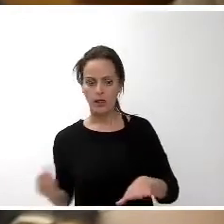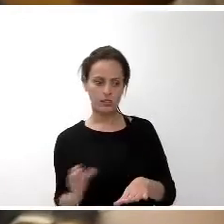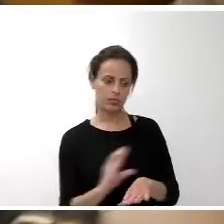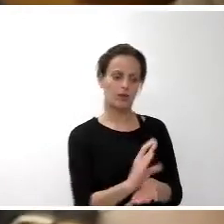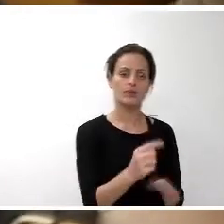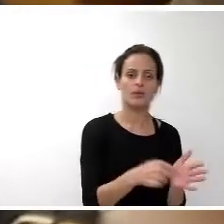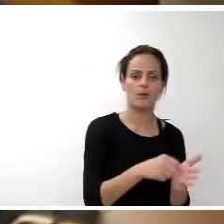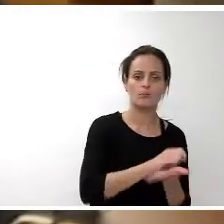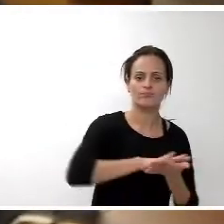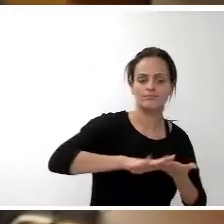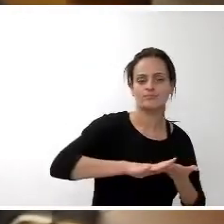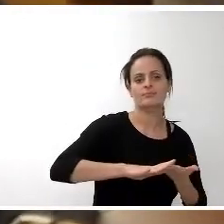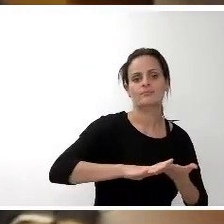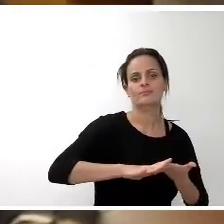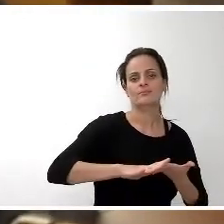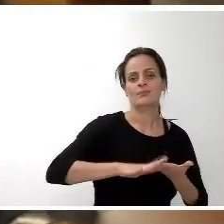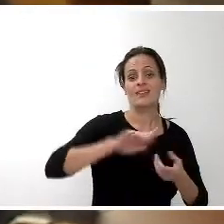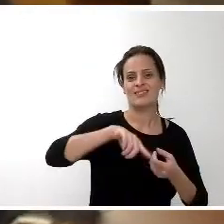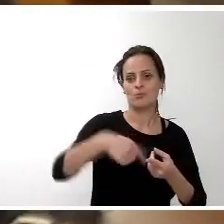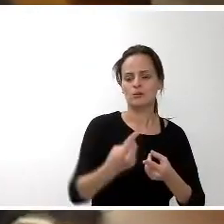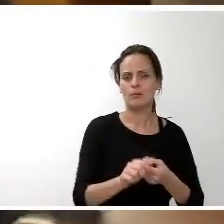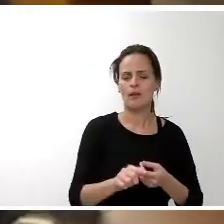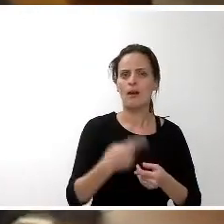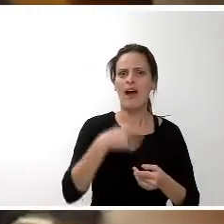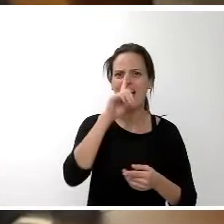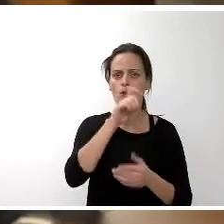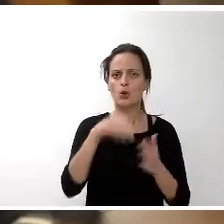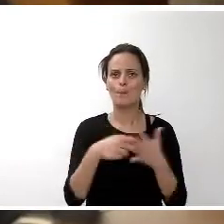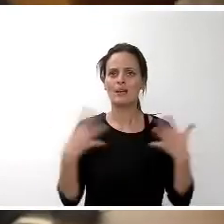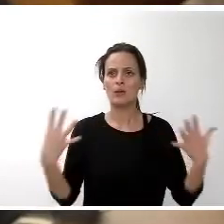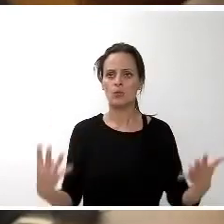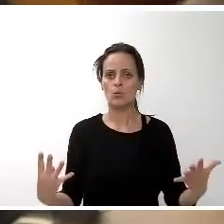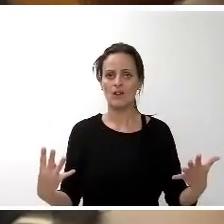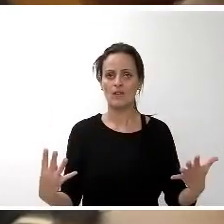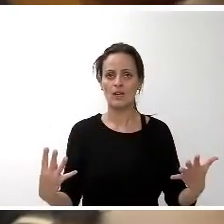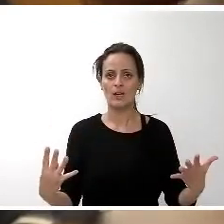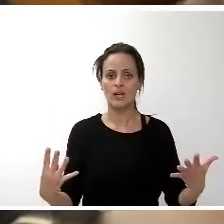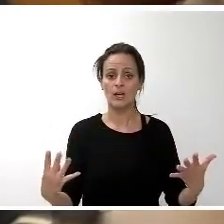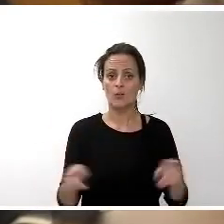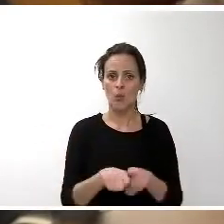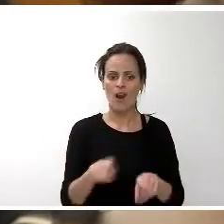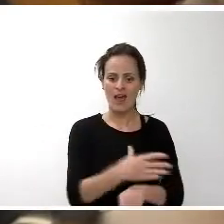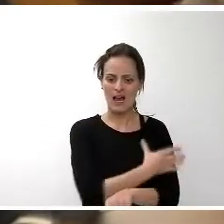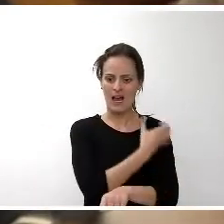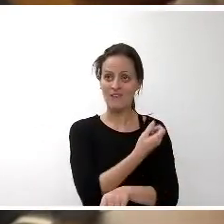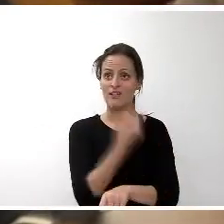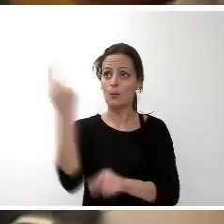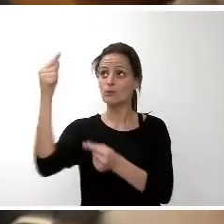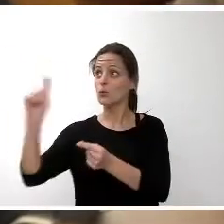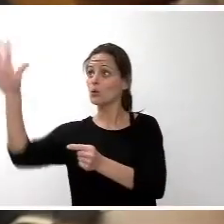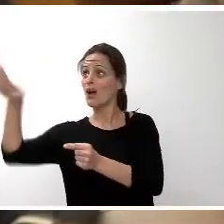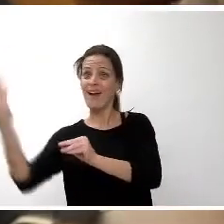sumarle, pues evidentemente en el año 2009, una importante bajada de los ingresos de esta corporación. Por lo tanto, el margen de maniobra